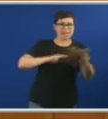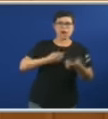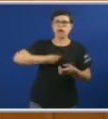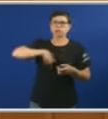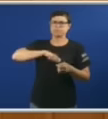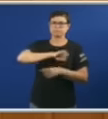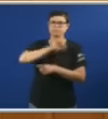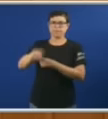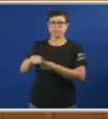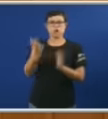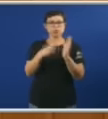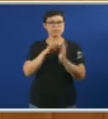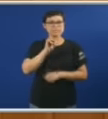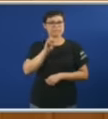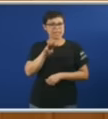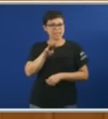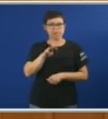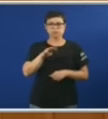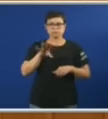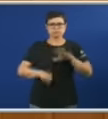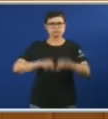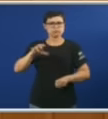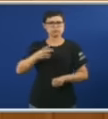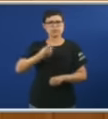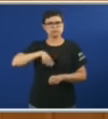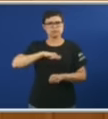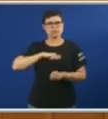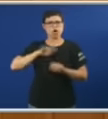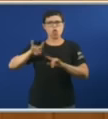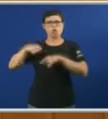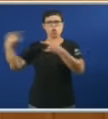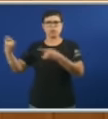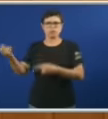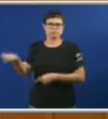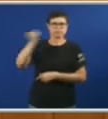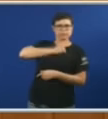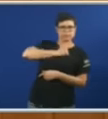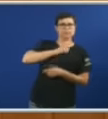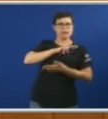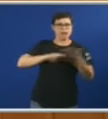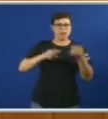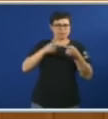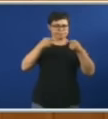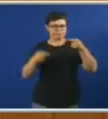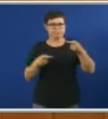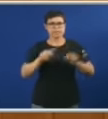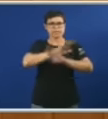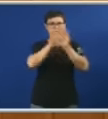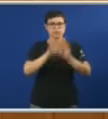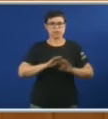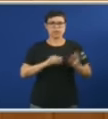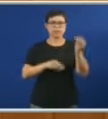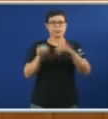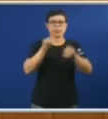Desde 2013 A ocupación En España Medrou casi o dobre Que en Galiza Un mal resultado Relativo Maquillado